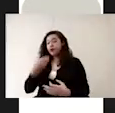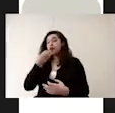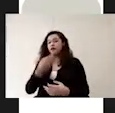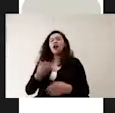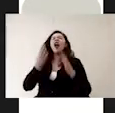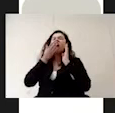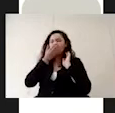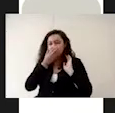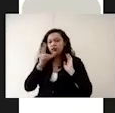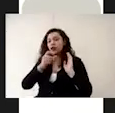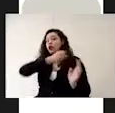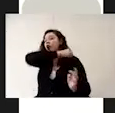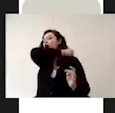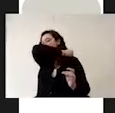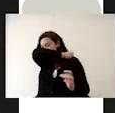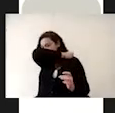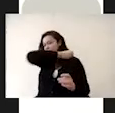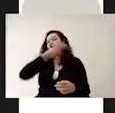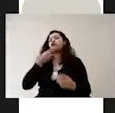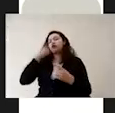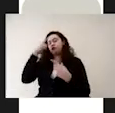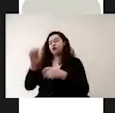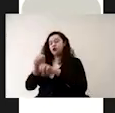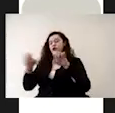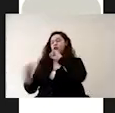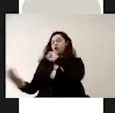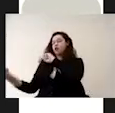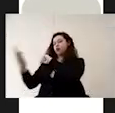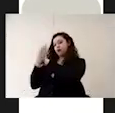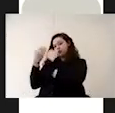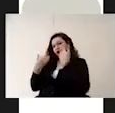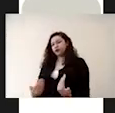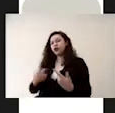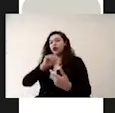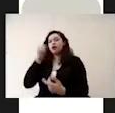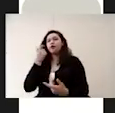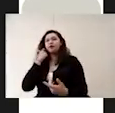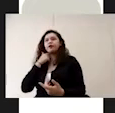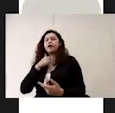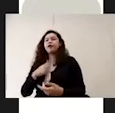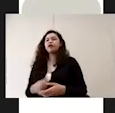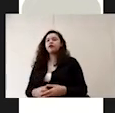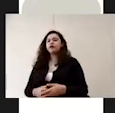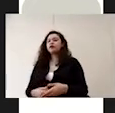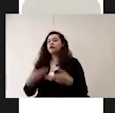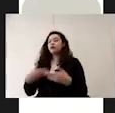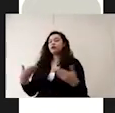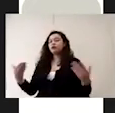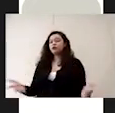interno del codo uso de equipo de protección personal entre otros ahora hablando